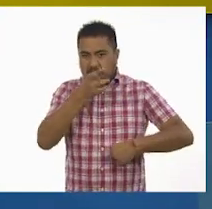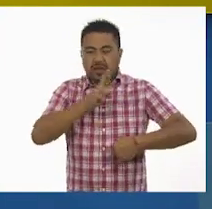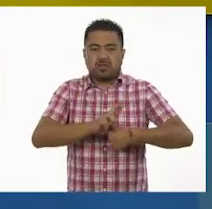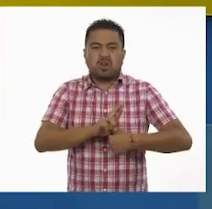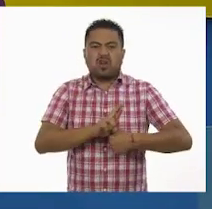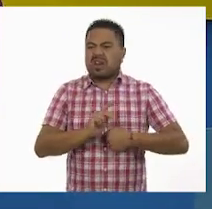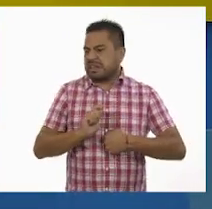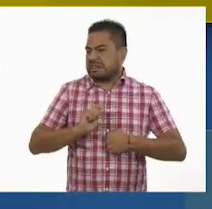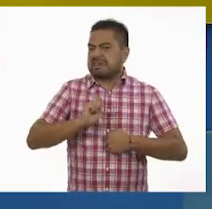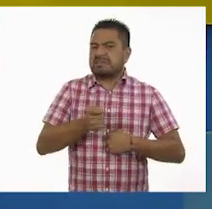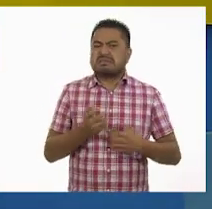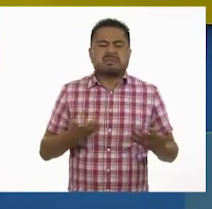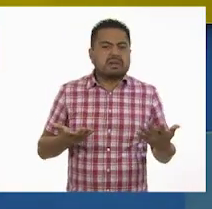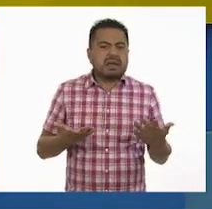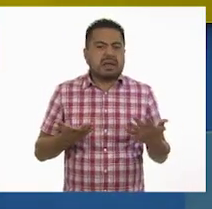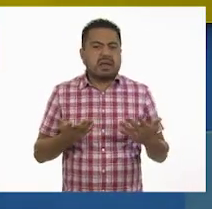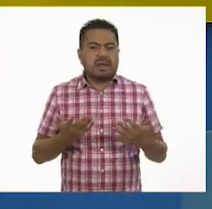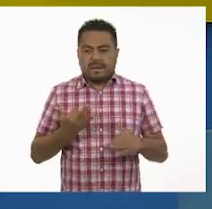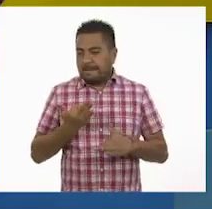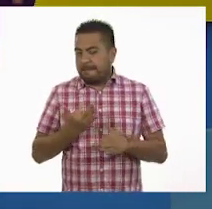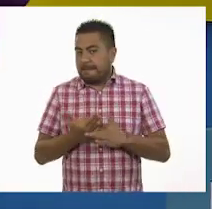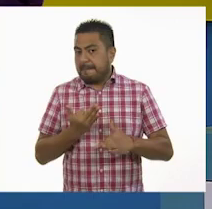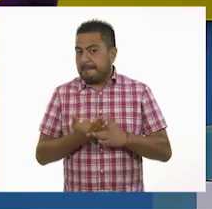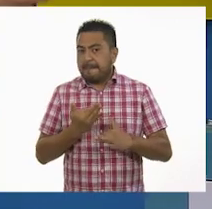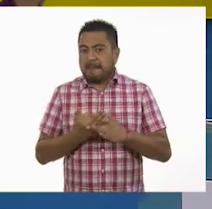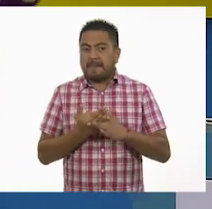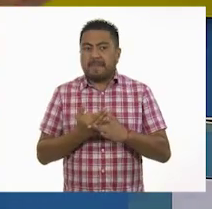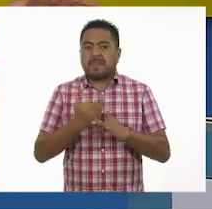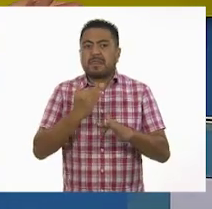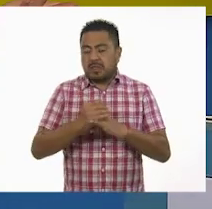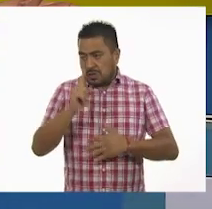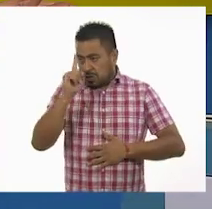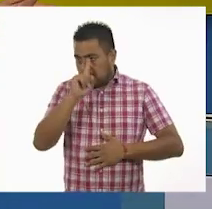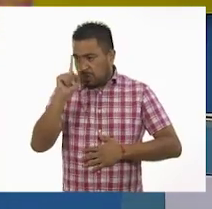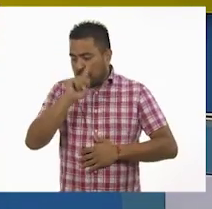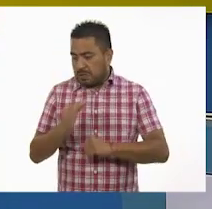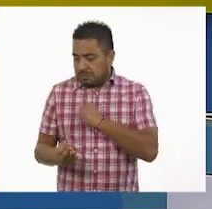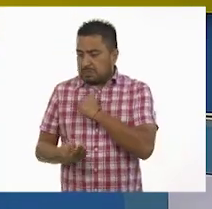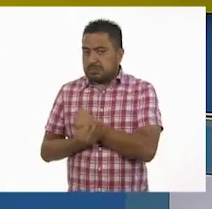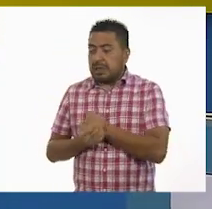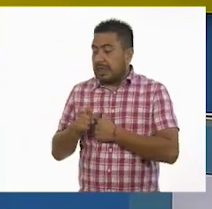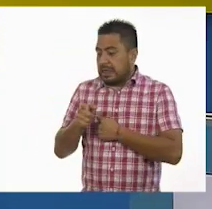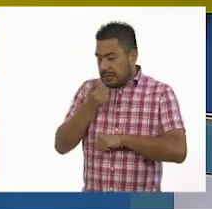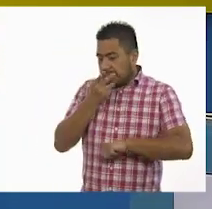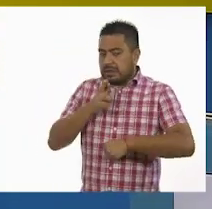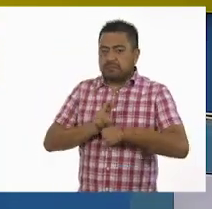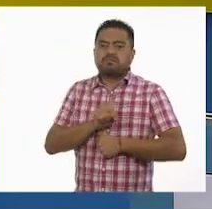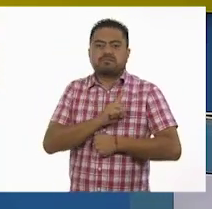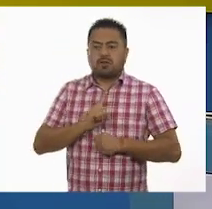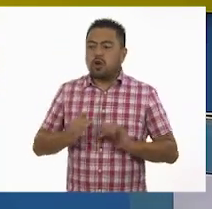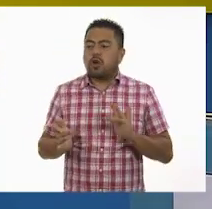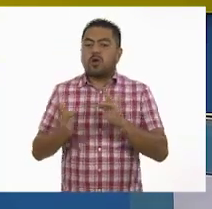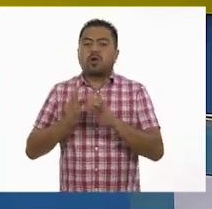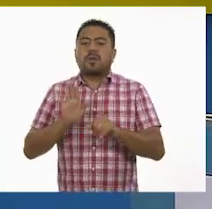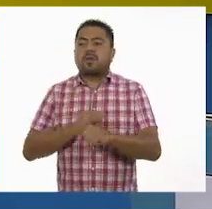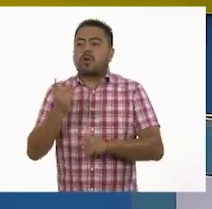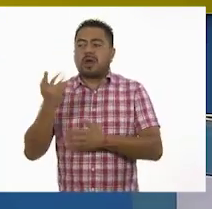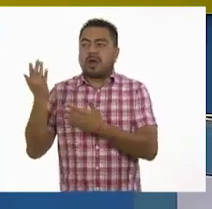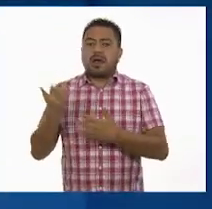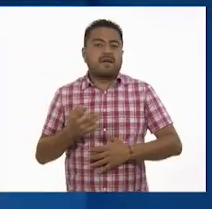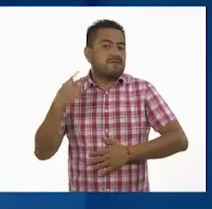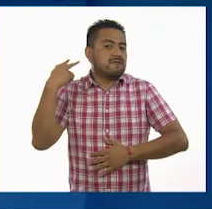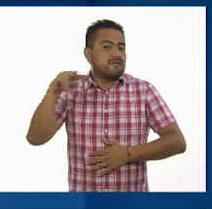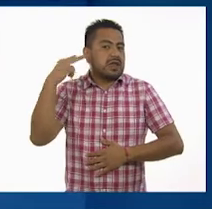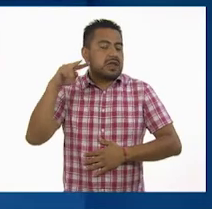que me acaban de sugerir, pero ese director tenemos que contactarlo porque viene desde Veracruz.